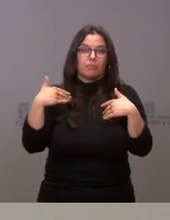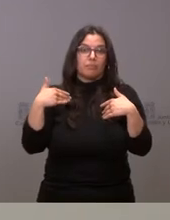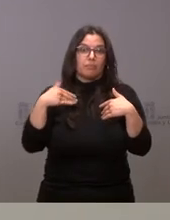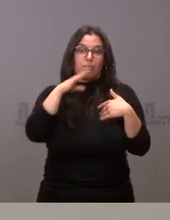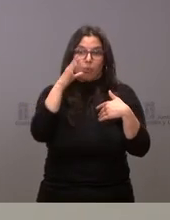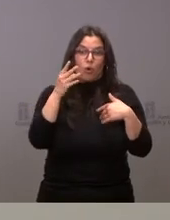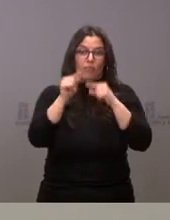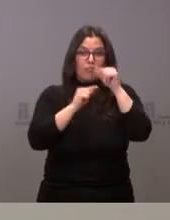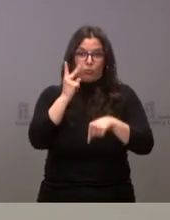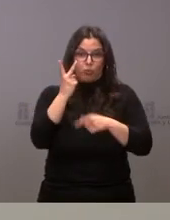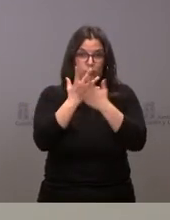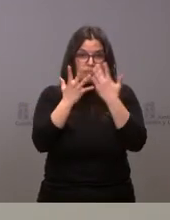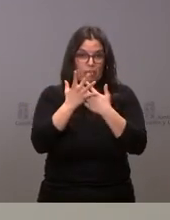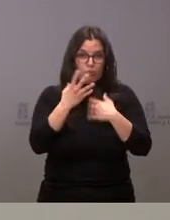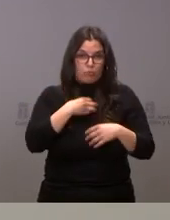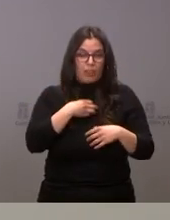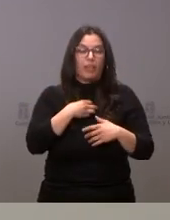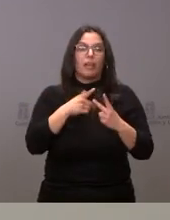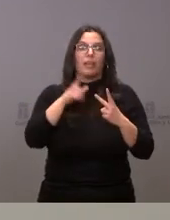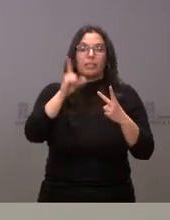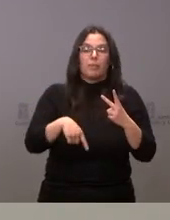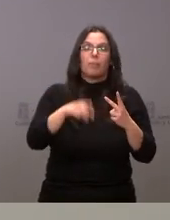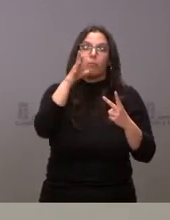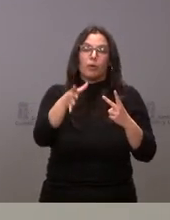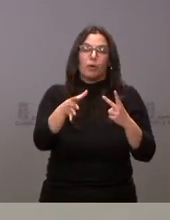convivencia de dos virus también porque es cierto que